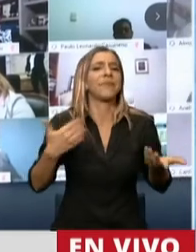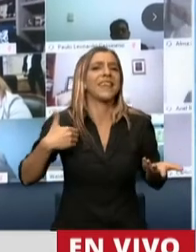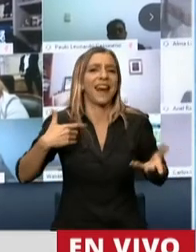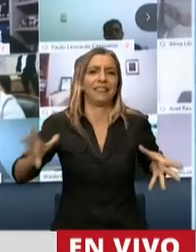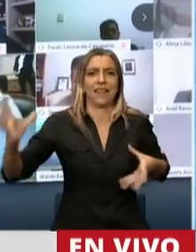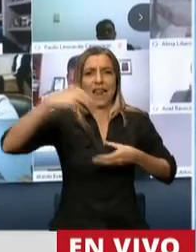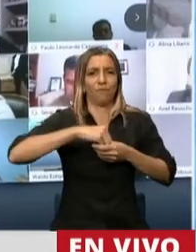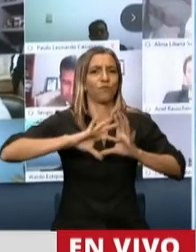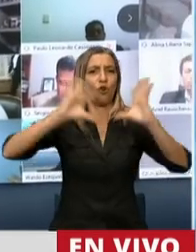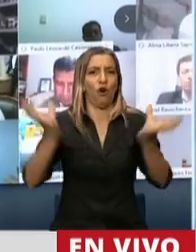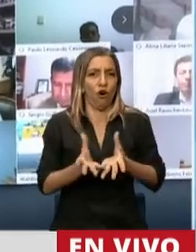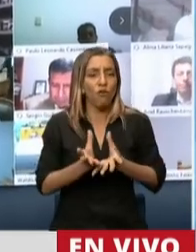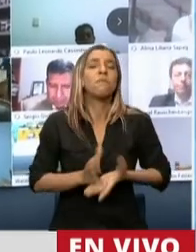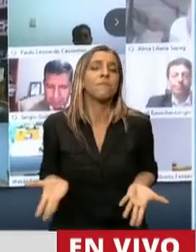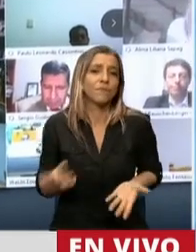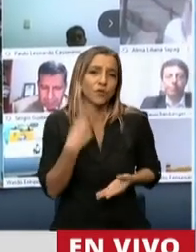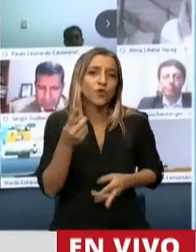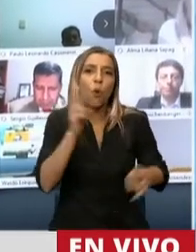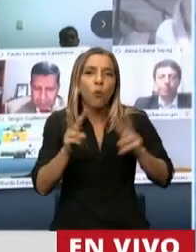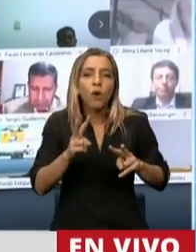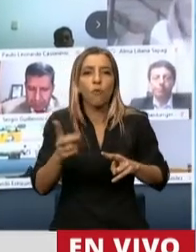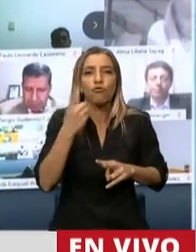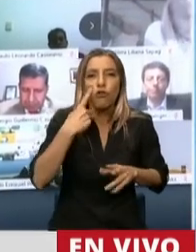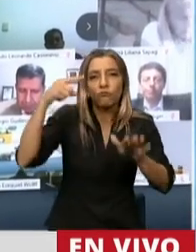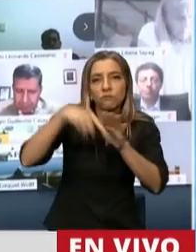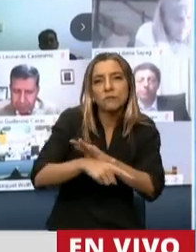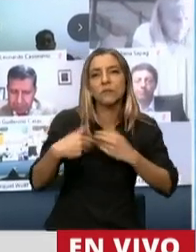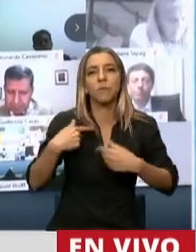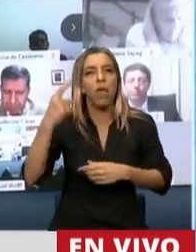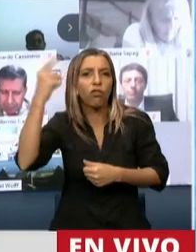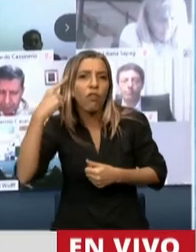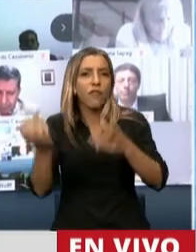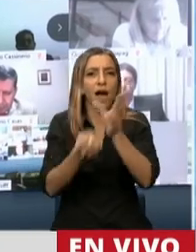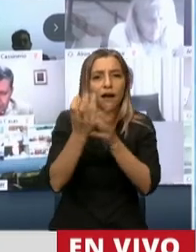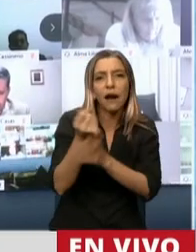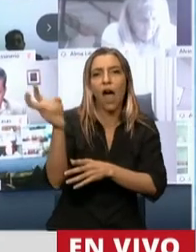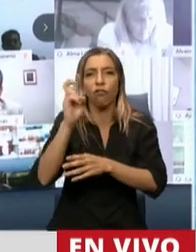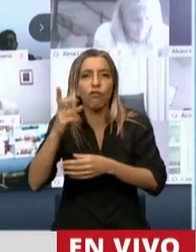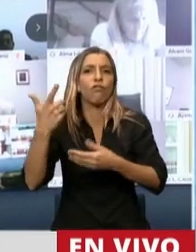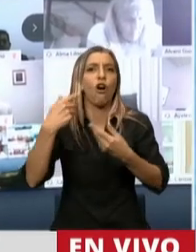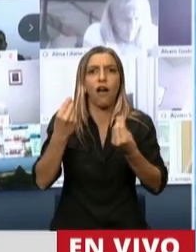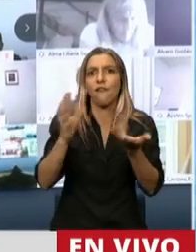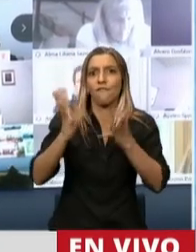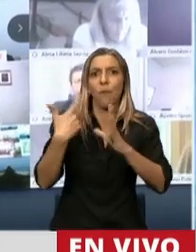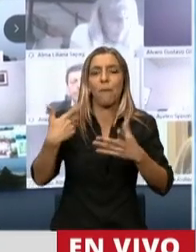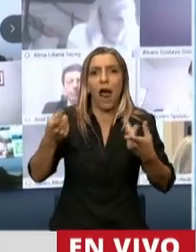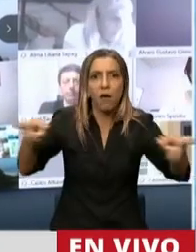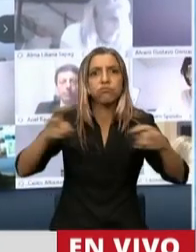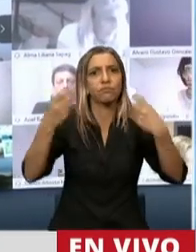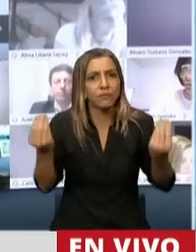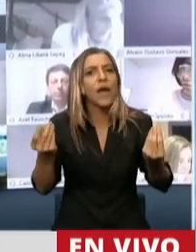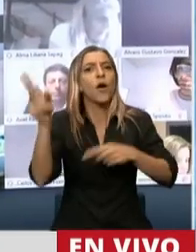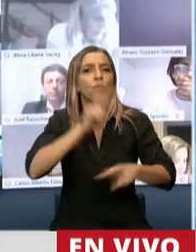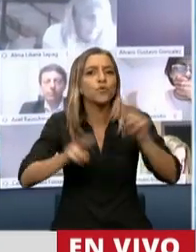adentro, para generar más conocimiento, más trabajo, más divisas, con justicia social, con soberanía